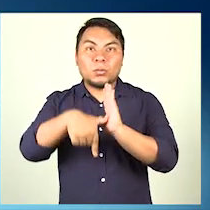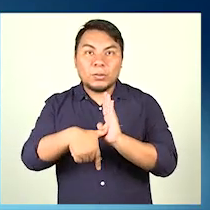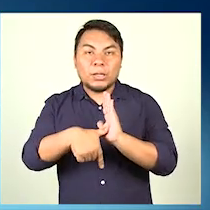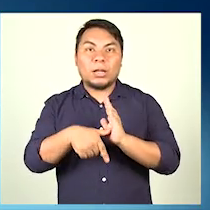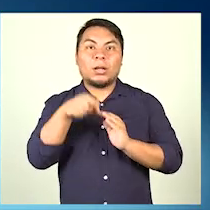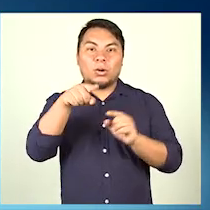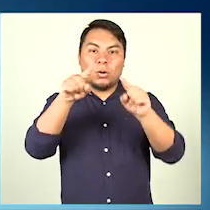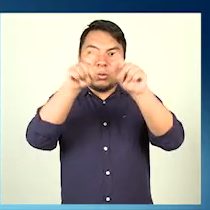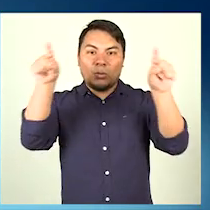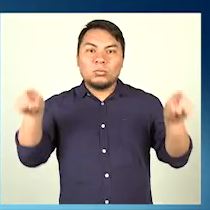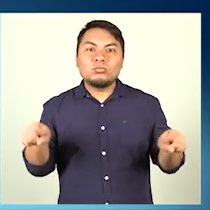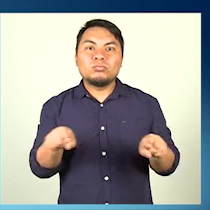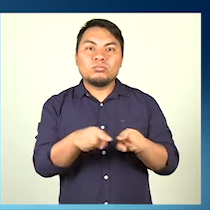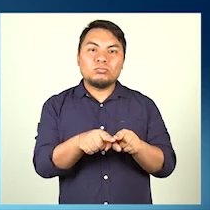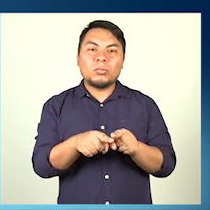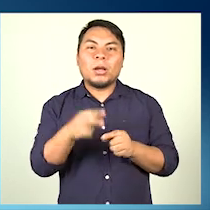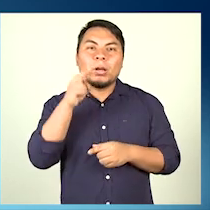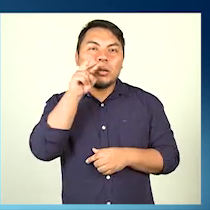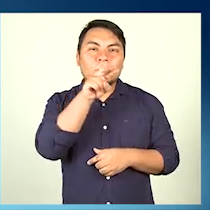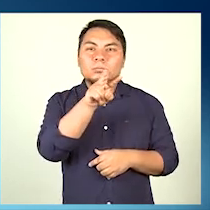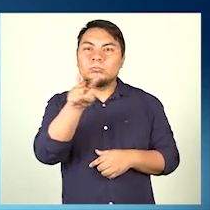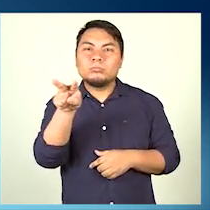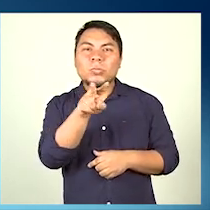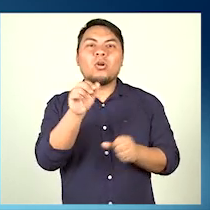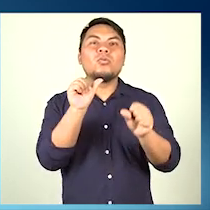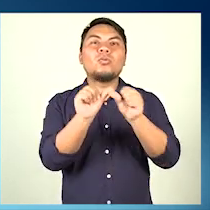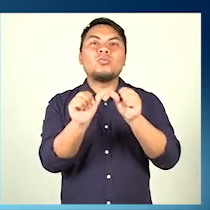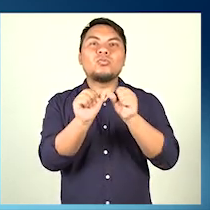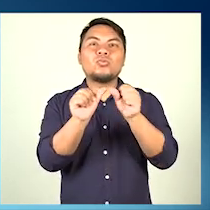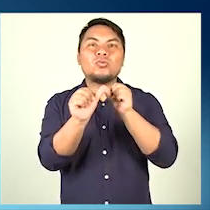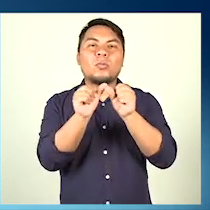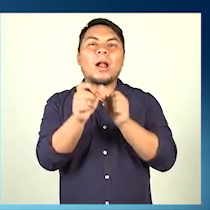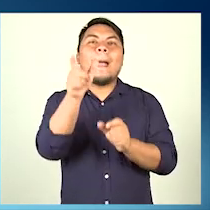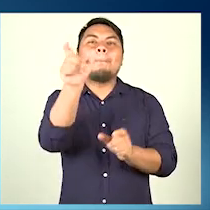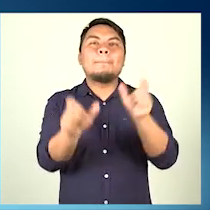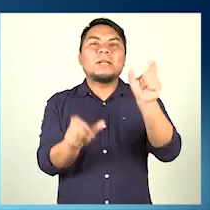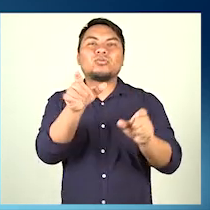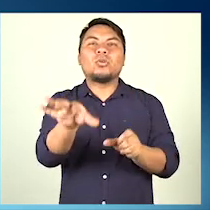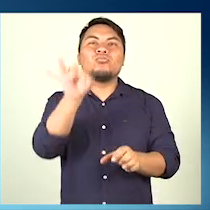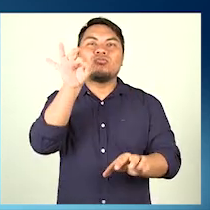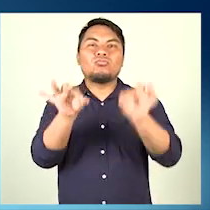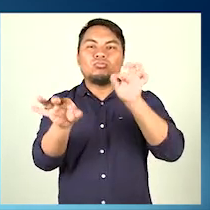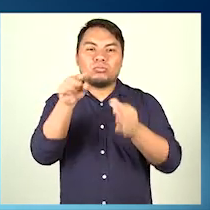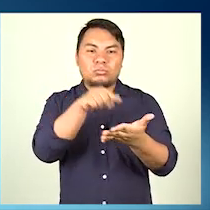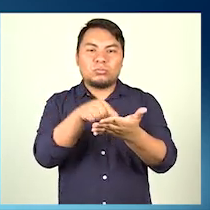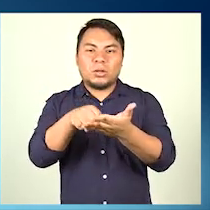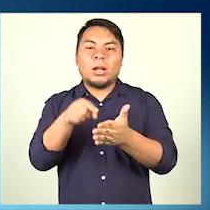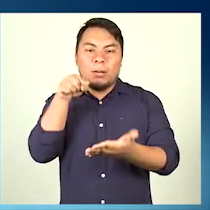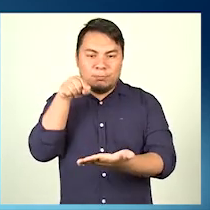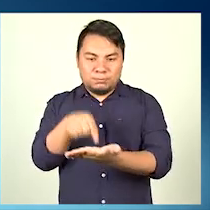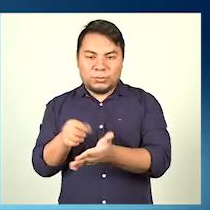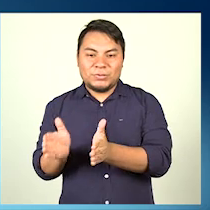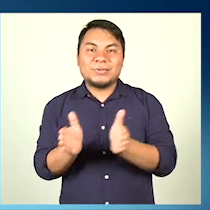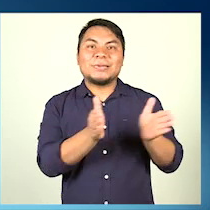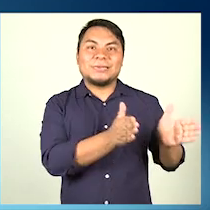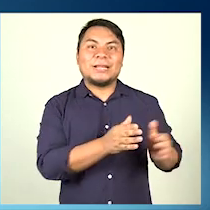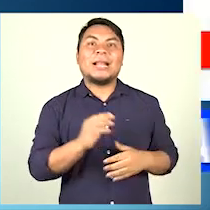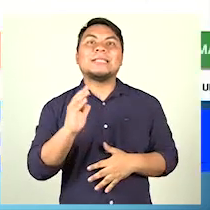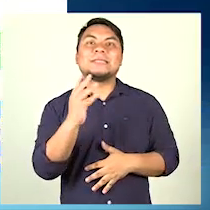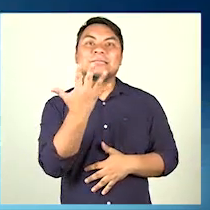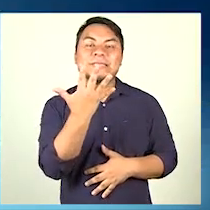en la pantalla de voto preferencial si deseas presiona los números de los candidatos de tu elección y luego presiona siguiente.